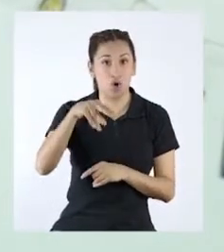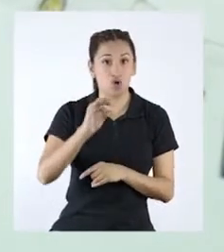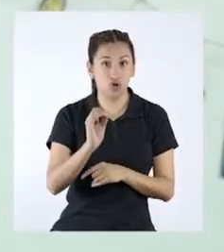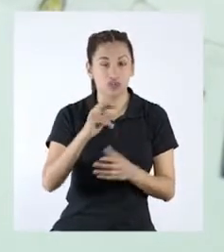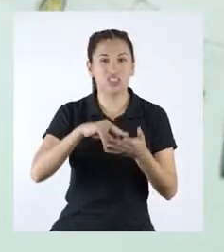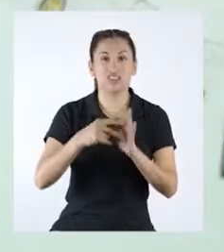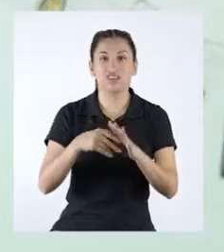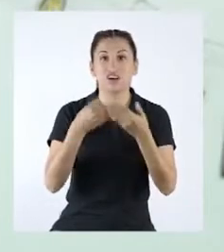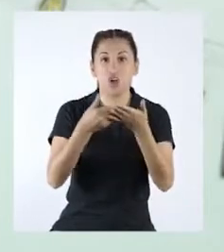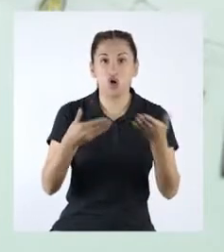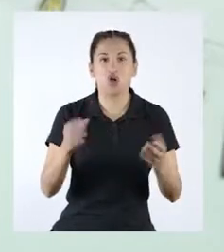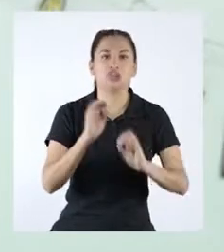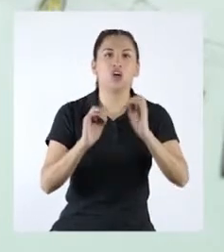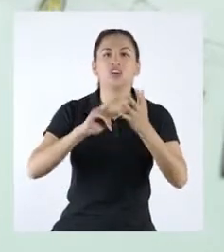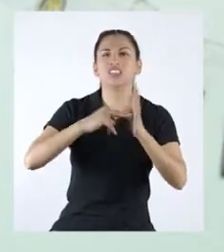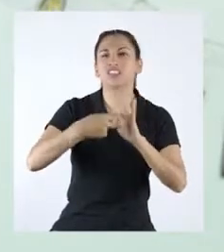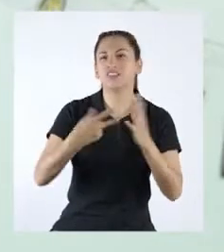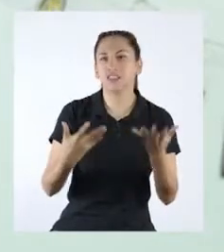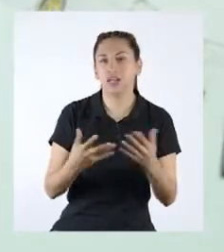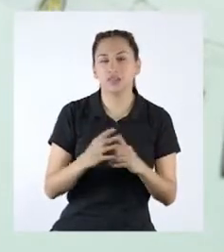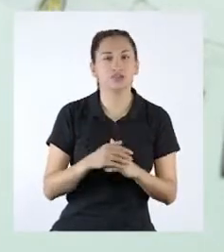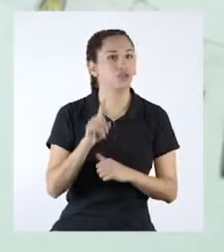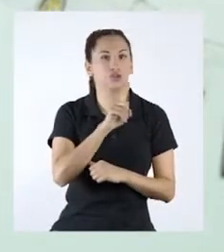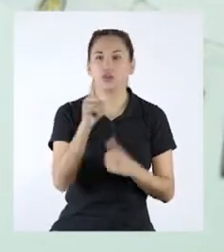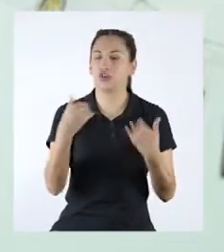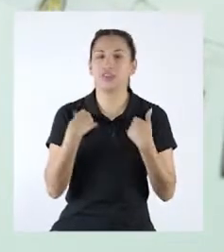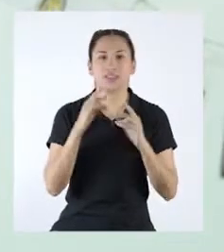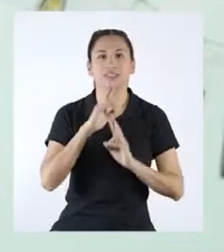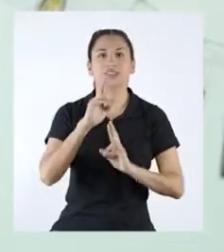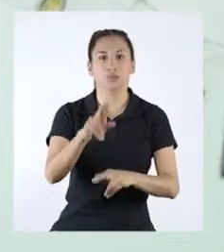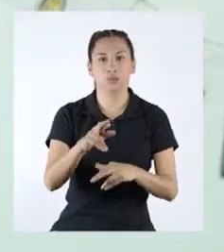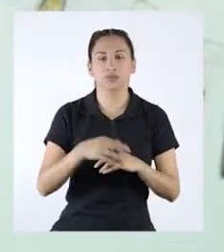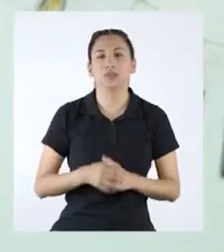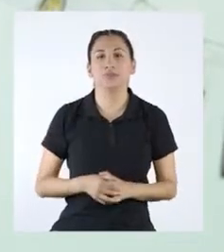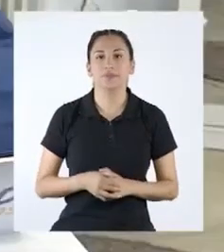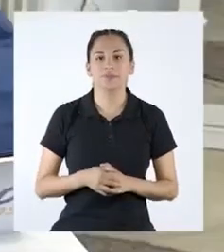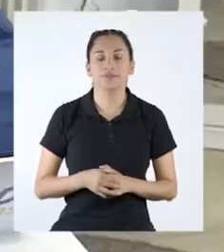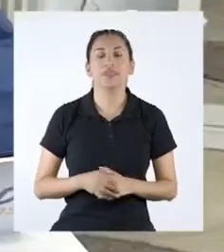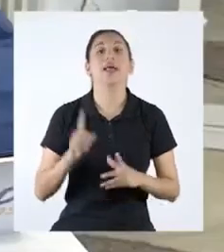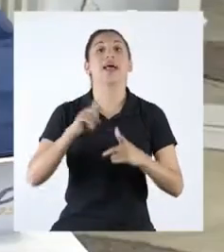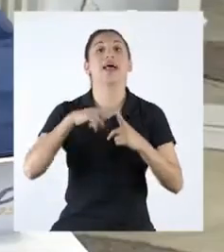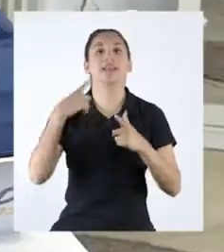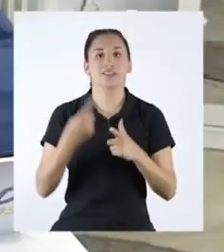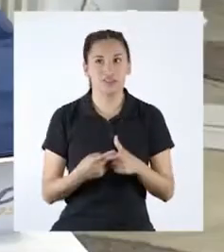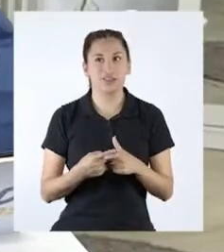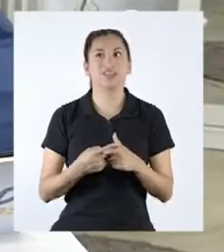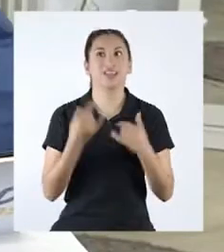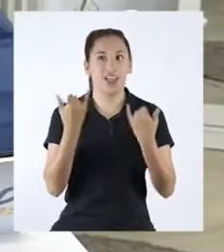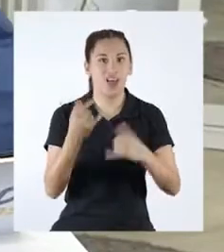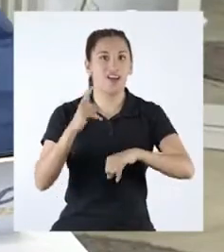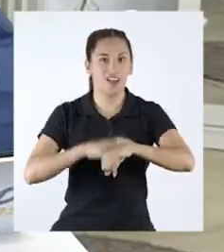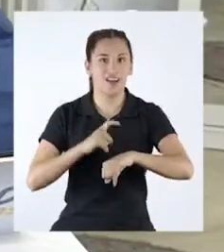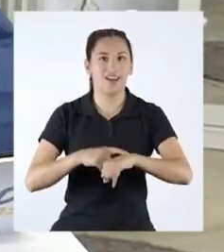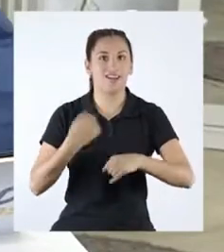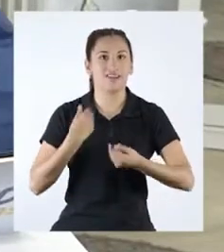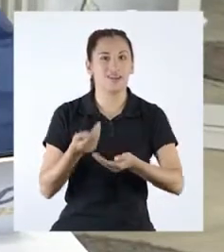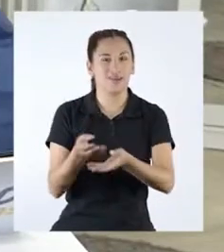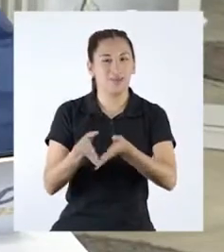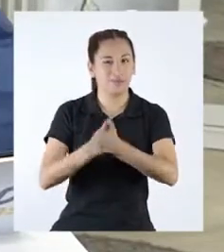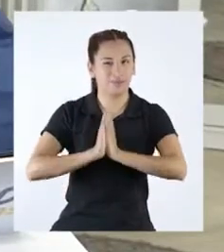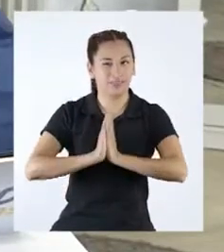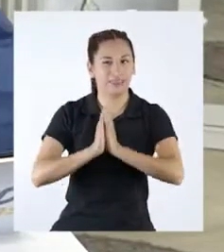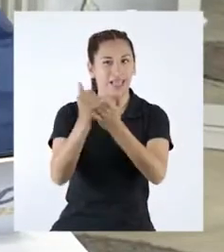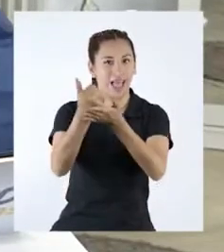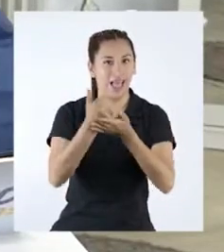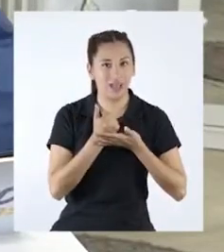objetos o a sus significados? No tengo la respuesta. Entonces creo que es hora de